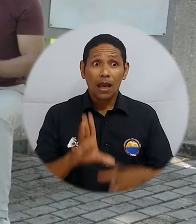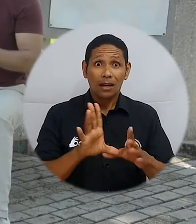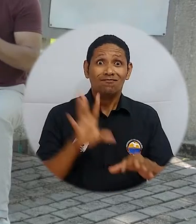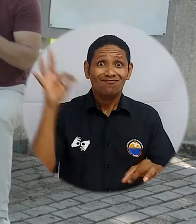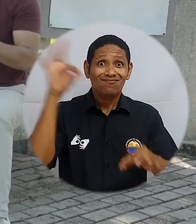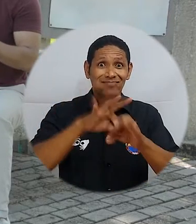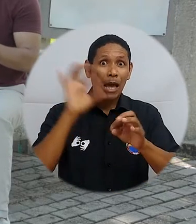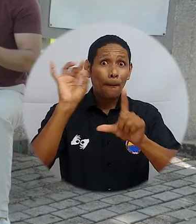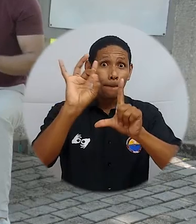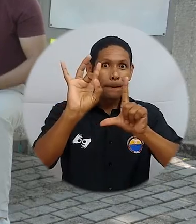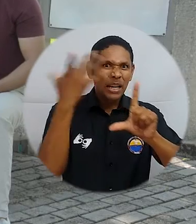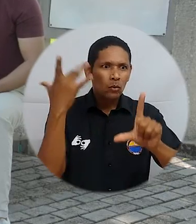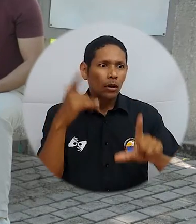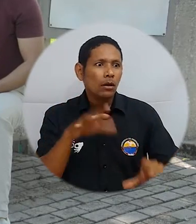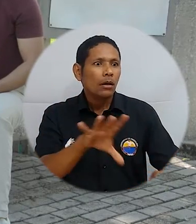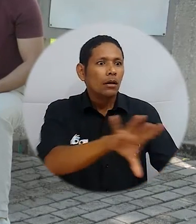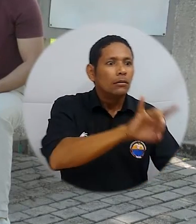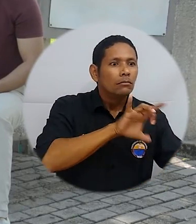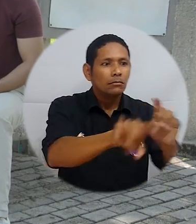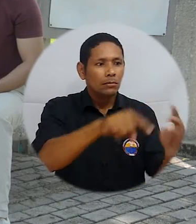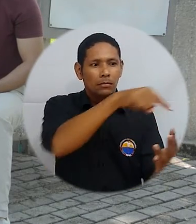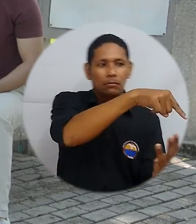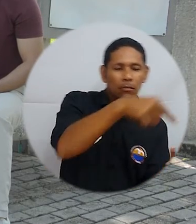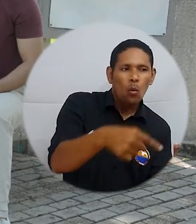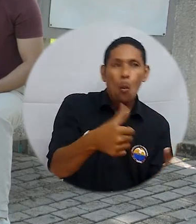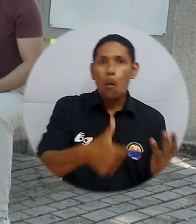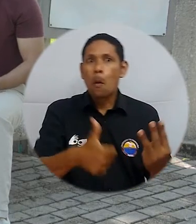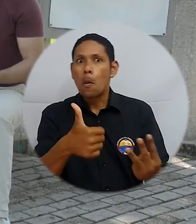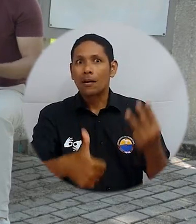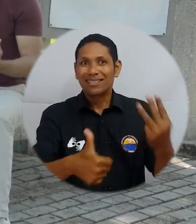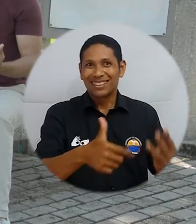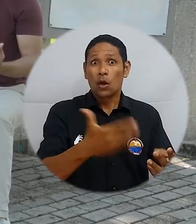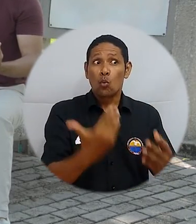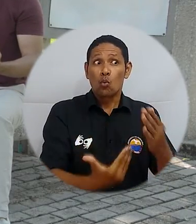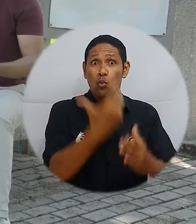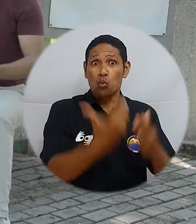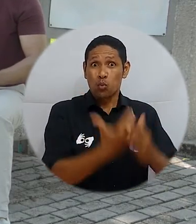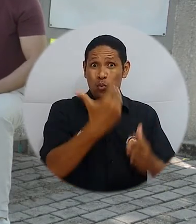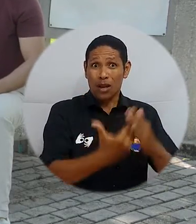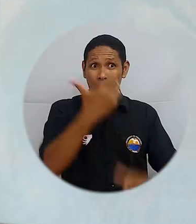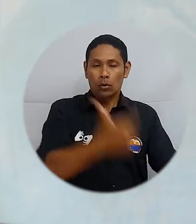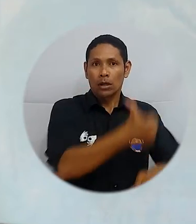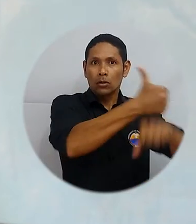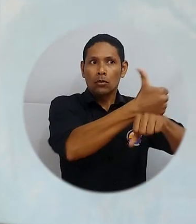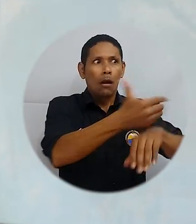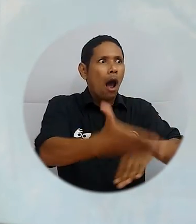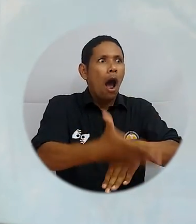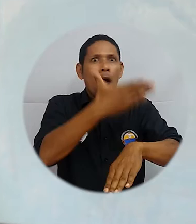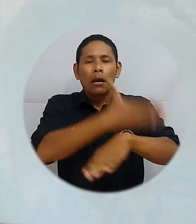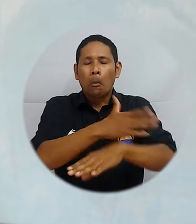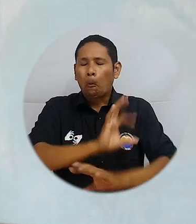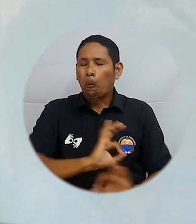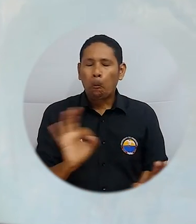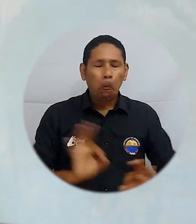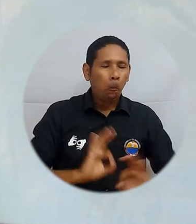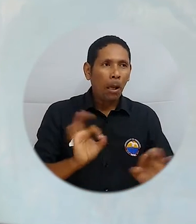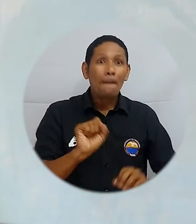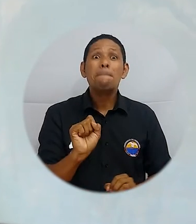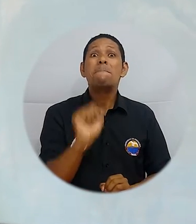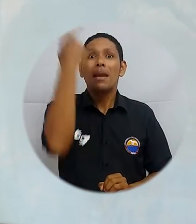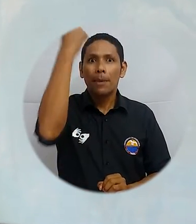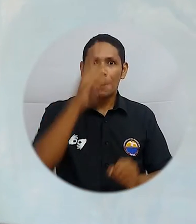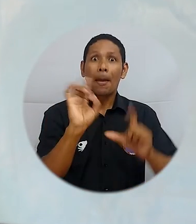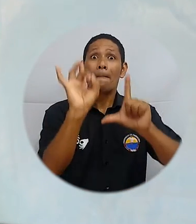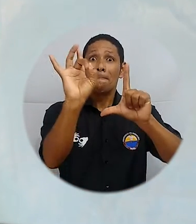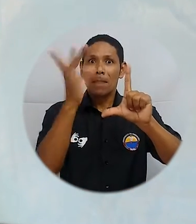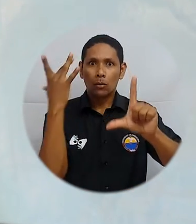La consulta virtual en la que se seleccionará la terna para designación del nuevo rector de Uni Magdalena es un hecho sin antecedentes en la historia